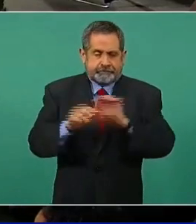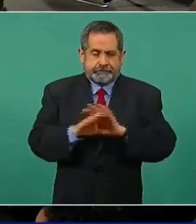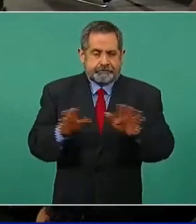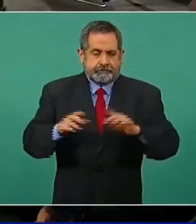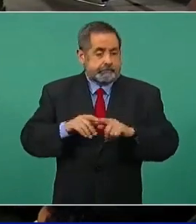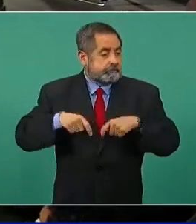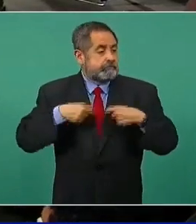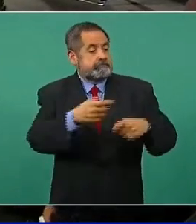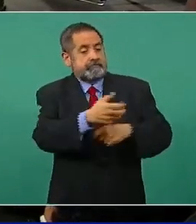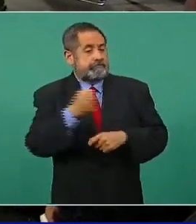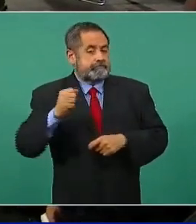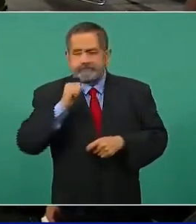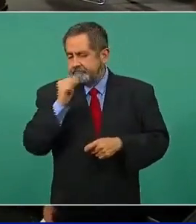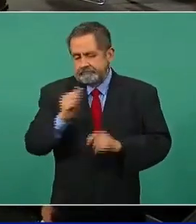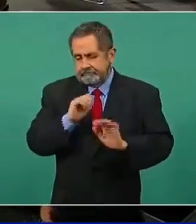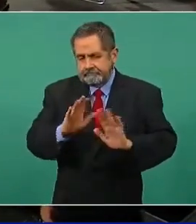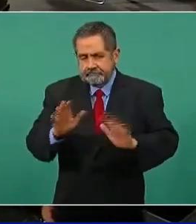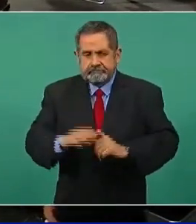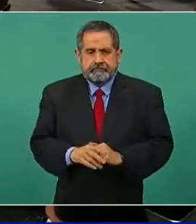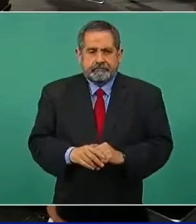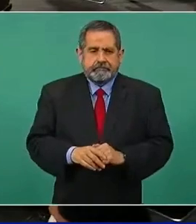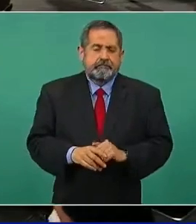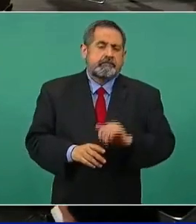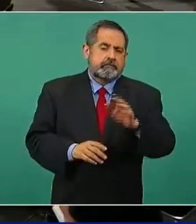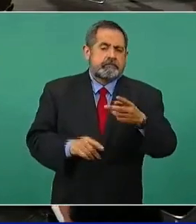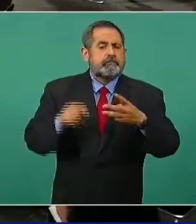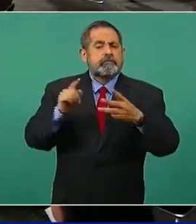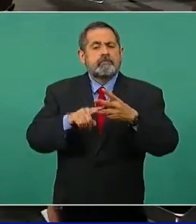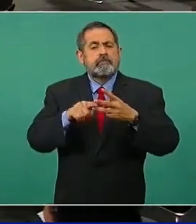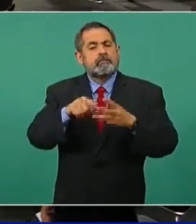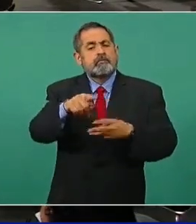nombramientos. Nada más para puntualizar, en la gira que haría a Sonora…